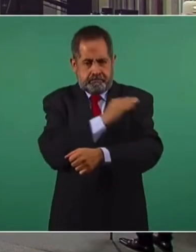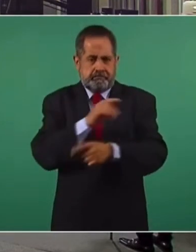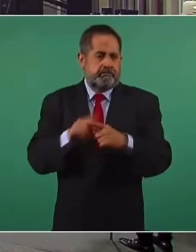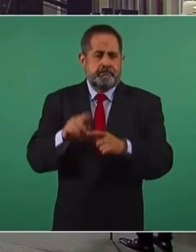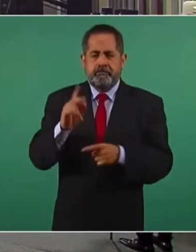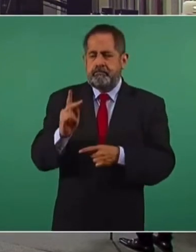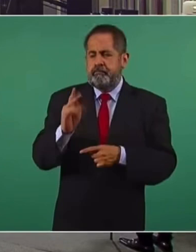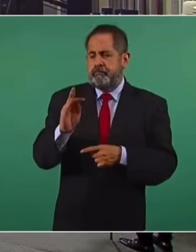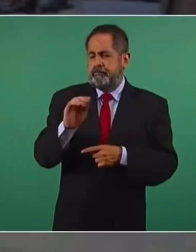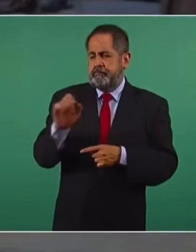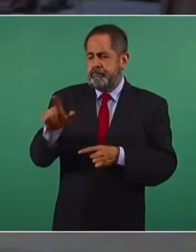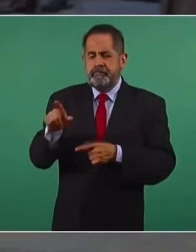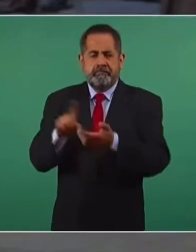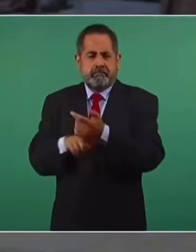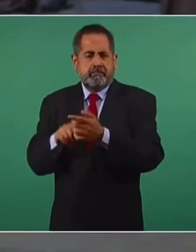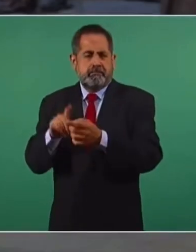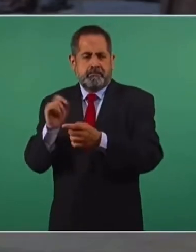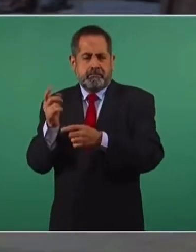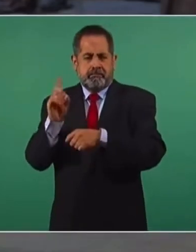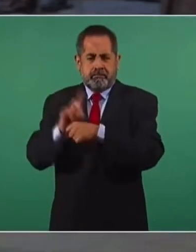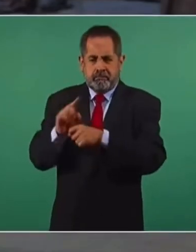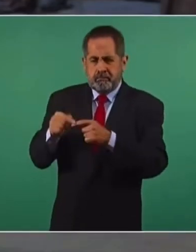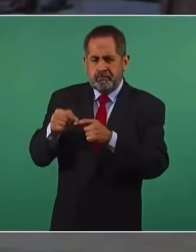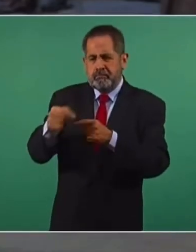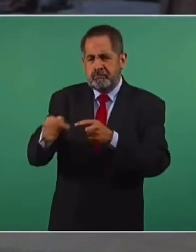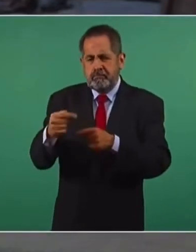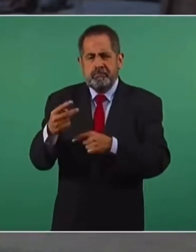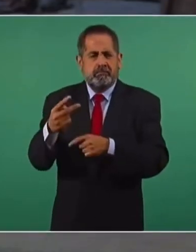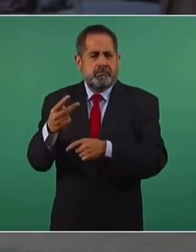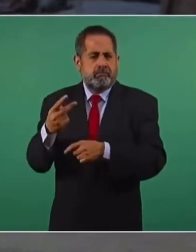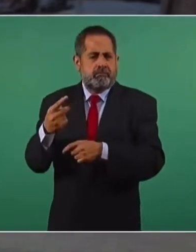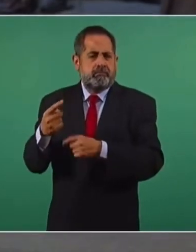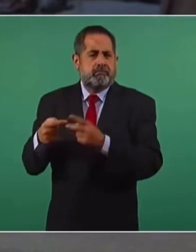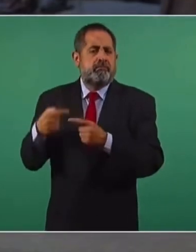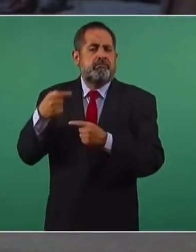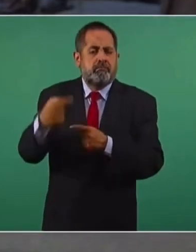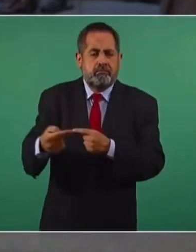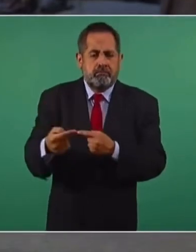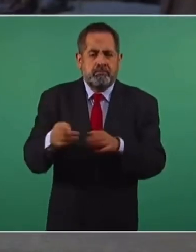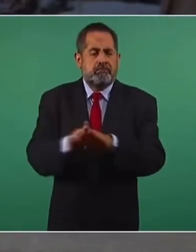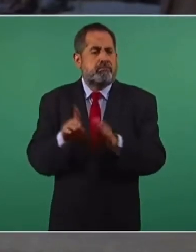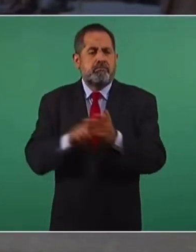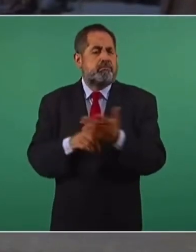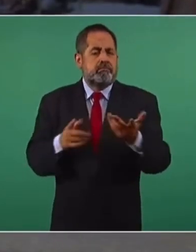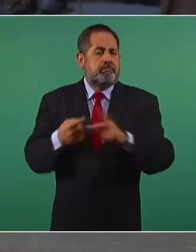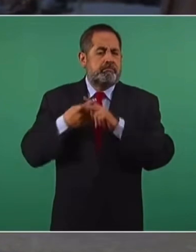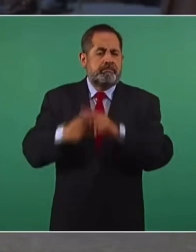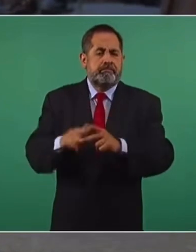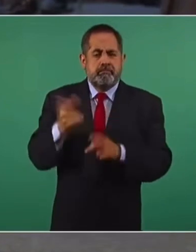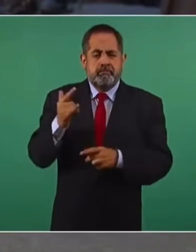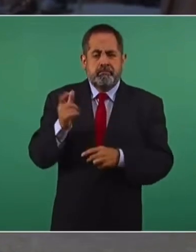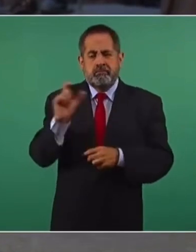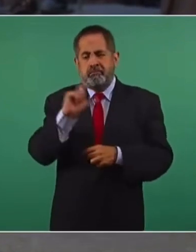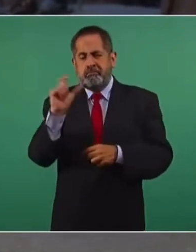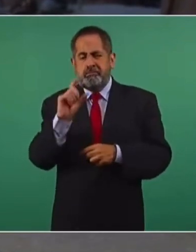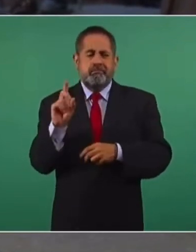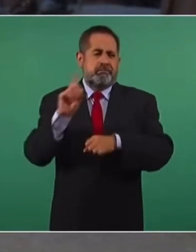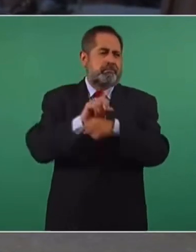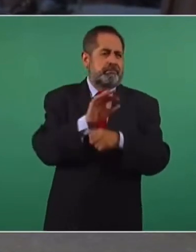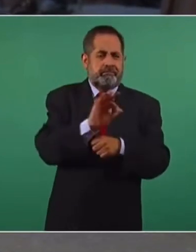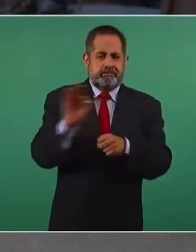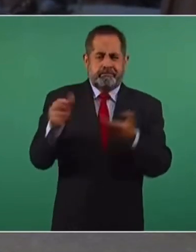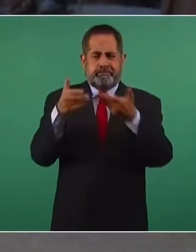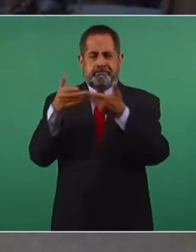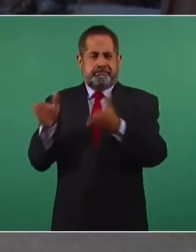pues sí se puede ajustar a los 21 días la segunda dosis, pero estamos ahorita iniciando julio. ¿Para cuándo, según